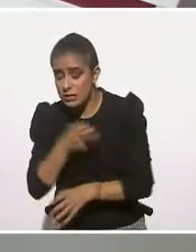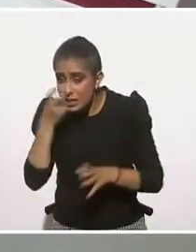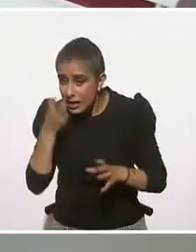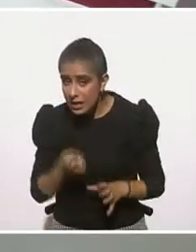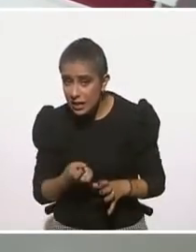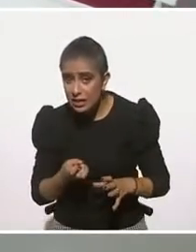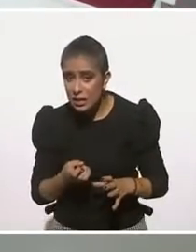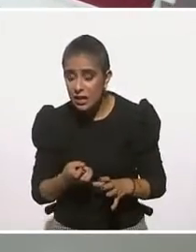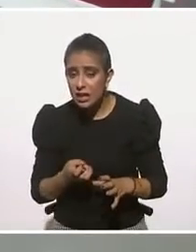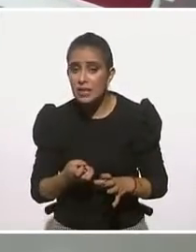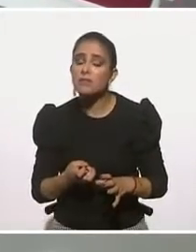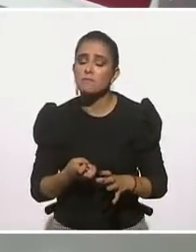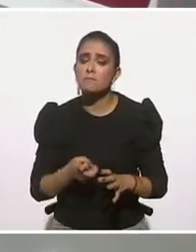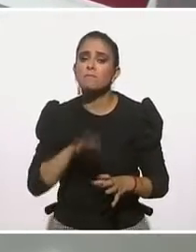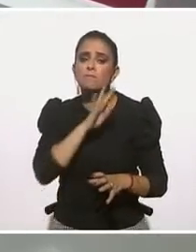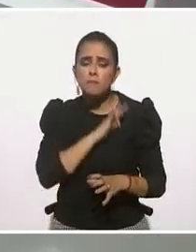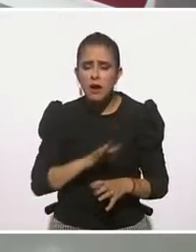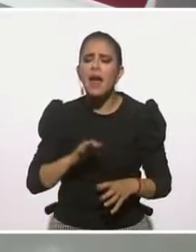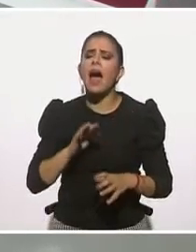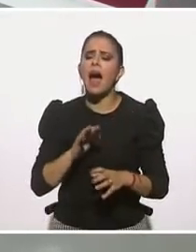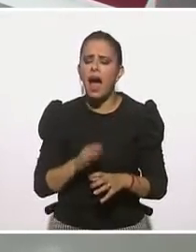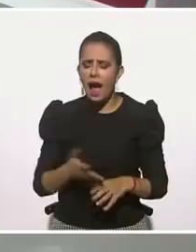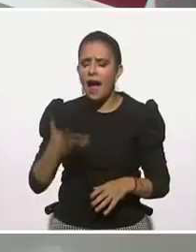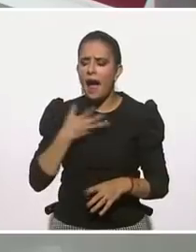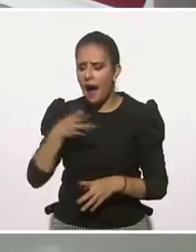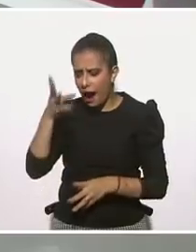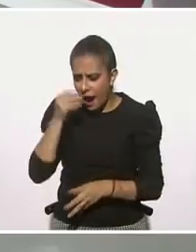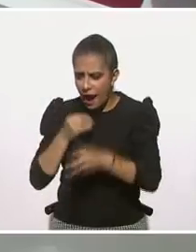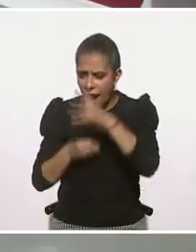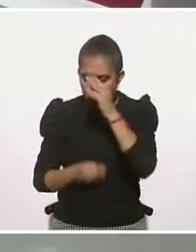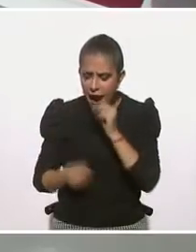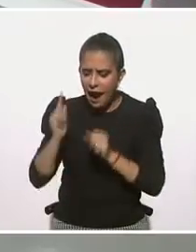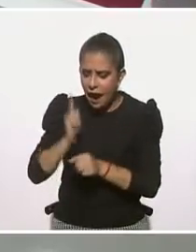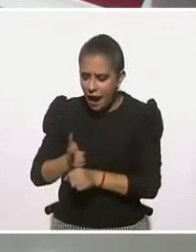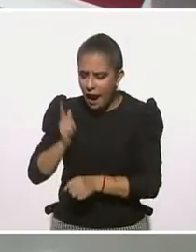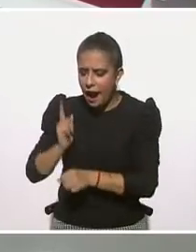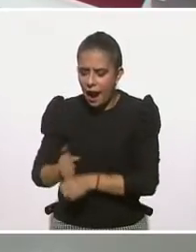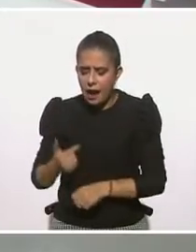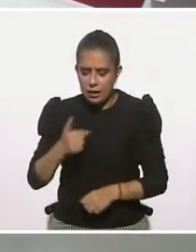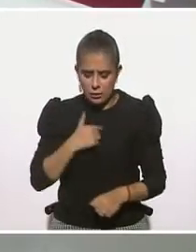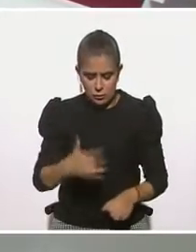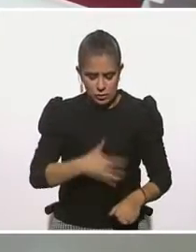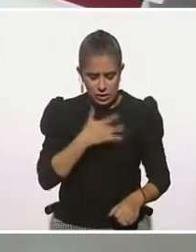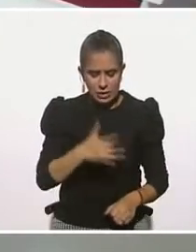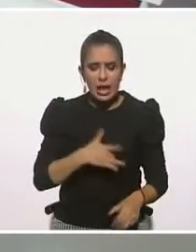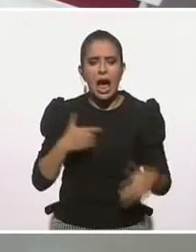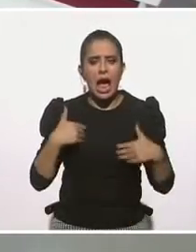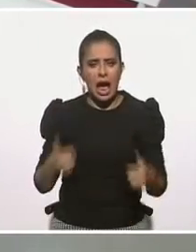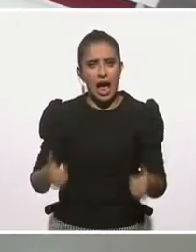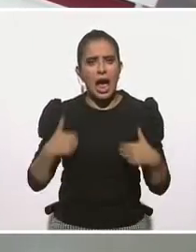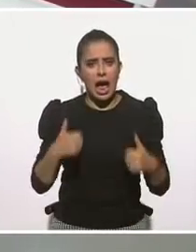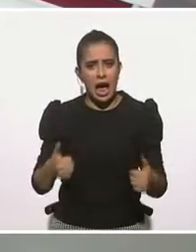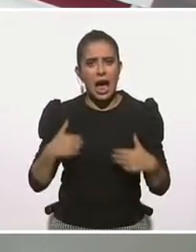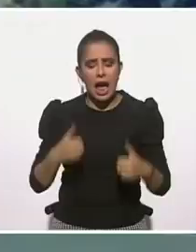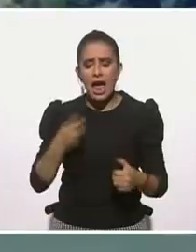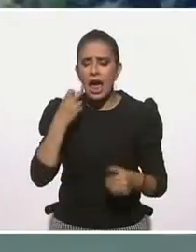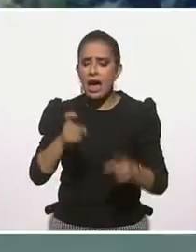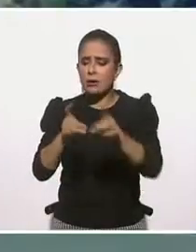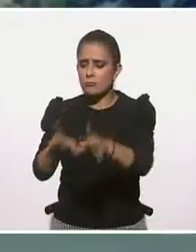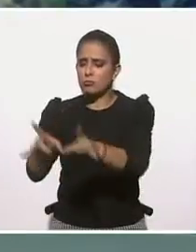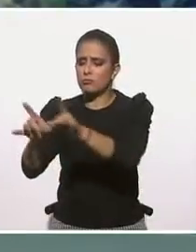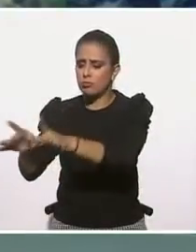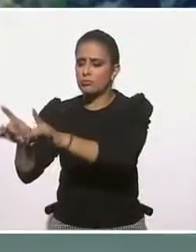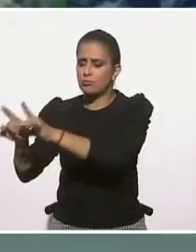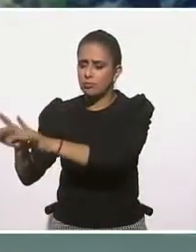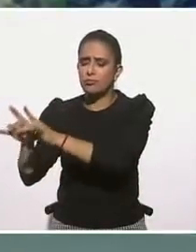probablemente de inicio nos ayude para identificar cómo estamos, o sea, el hecho de que cuando pasa alguna de estas cosas y yo sé que hoy no